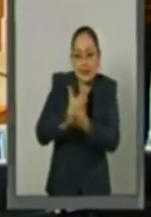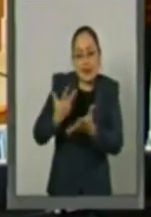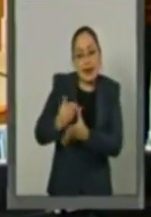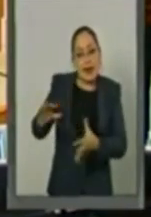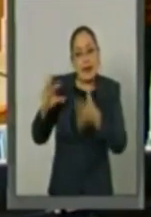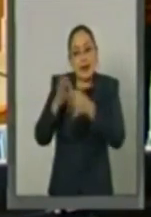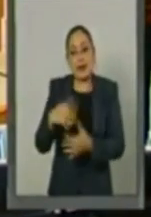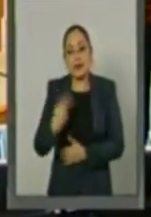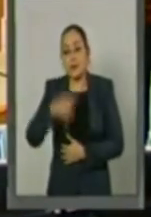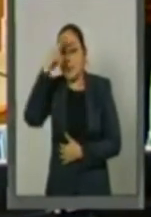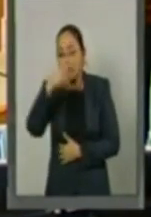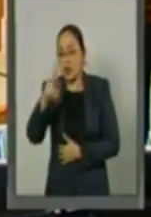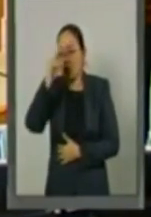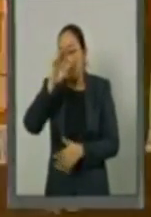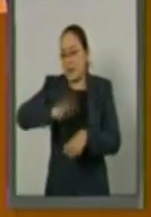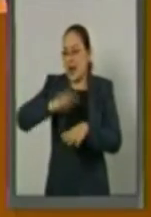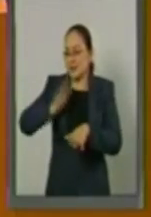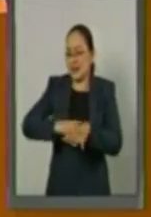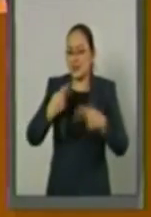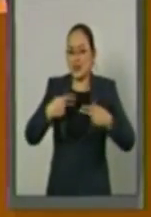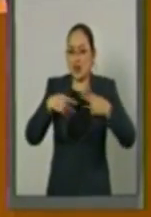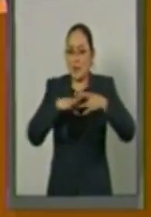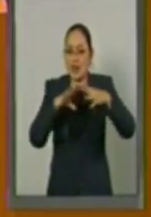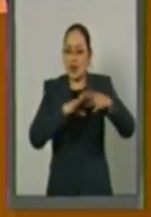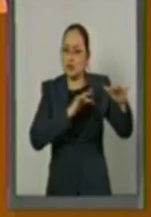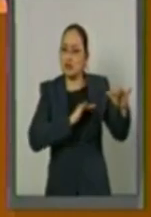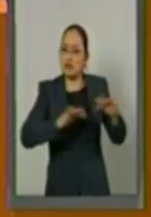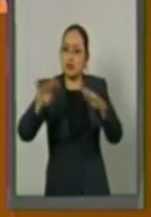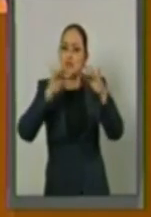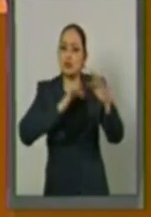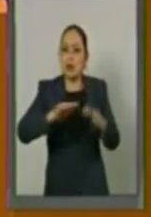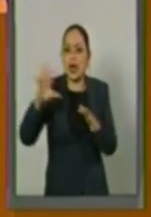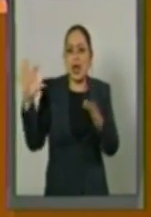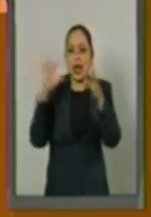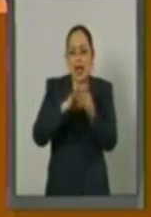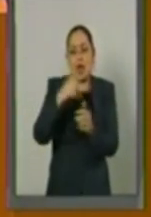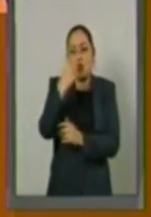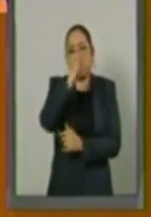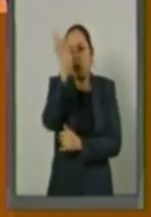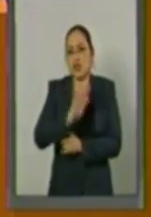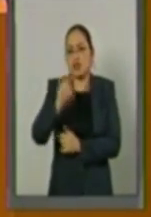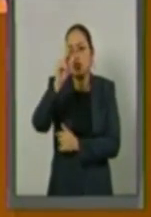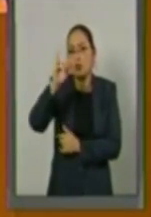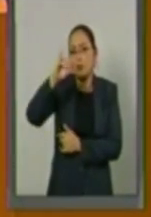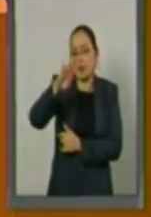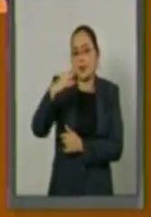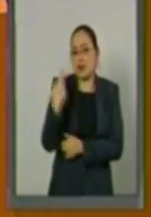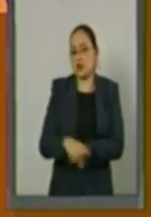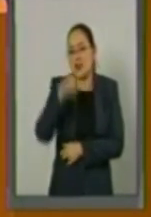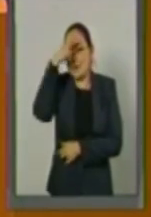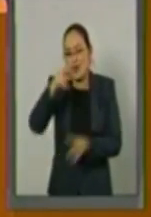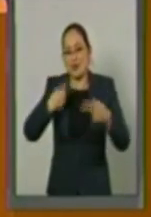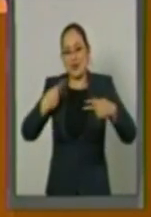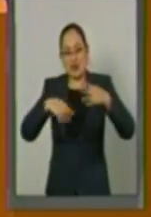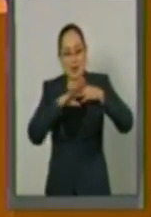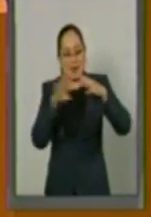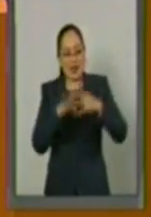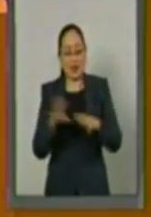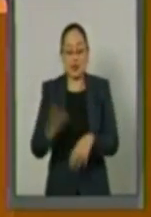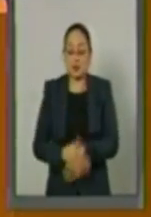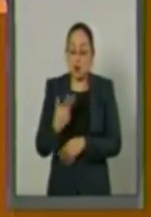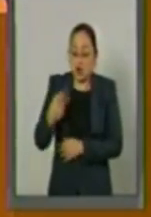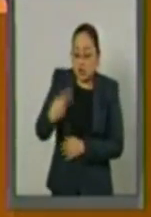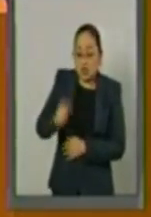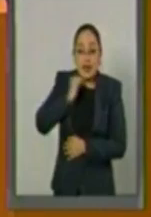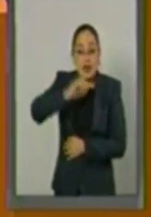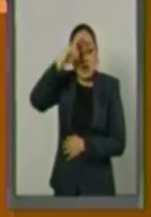migrante del mundo y contribuye con el 1% del PIB. Es por ello que en el Senado de la República estamos